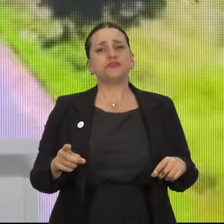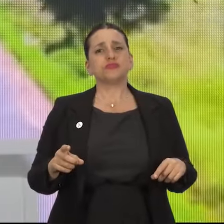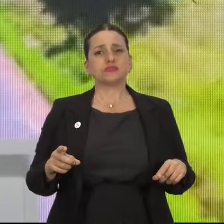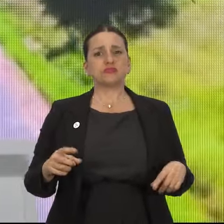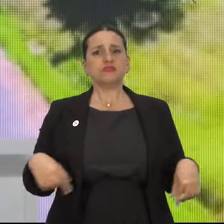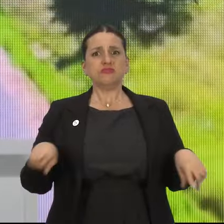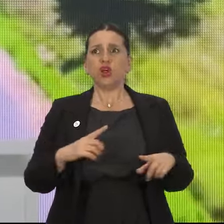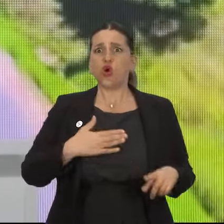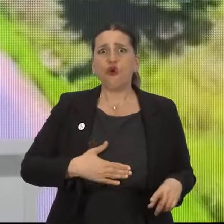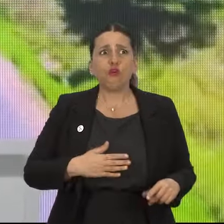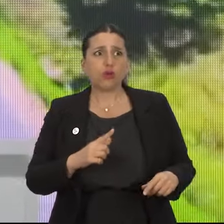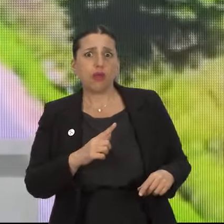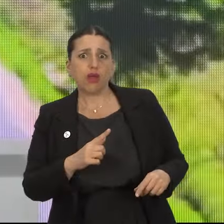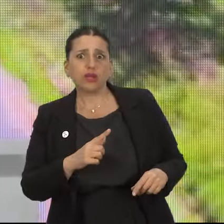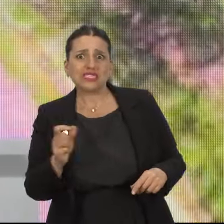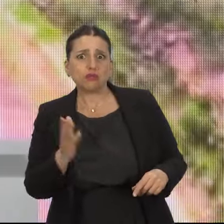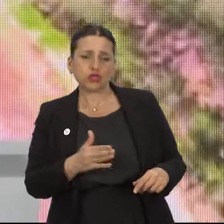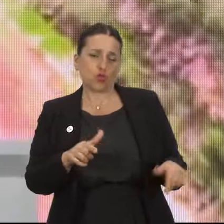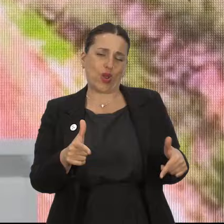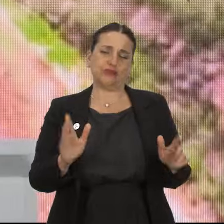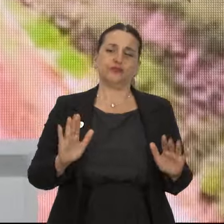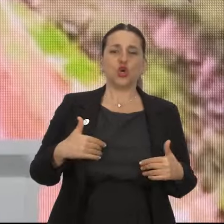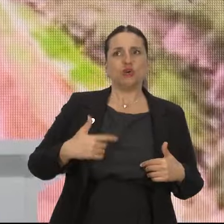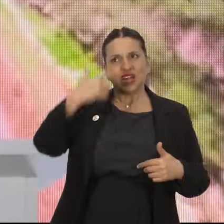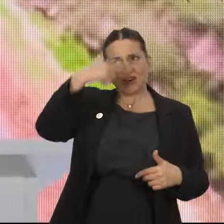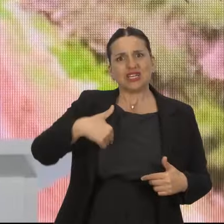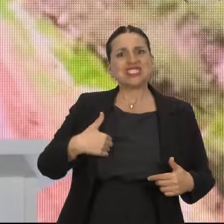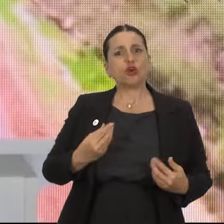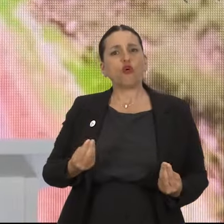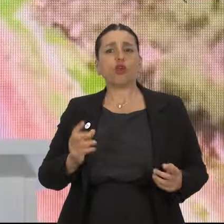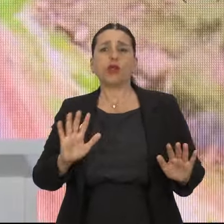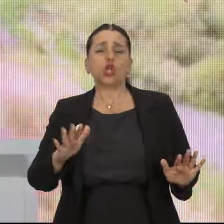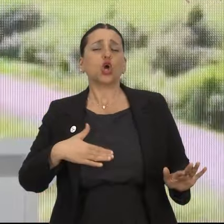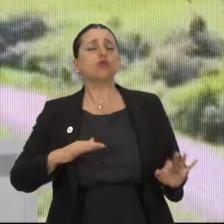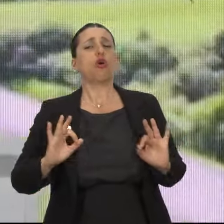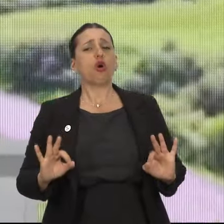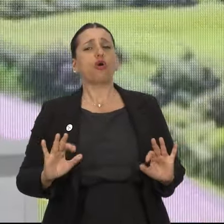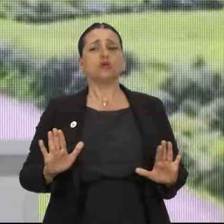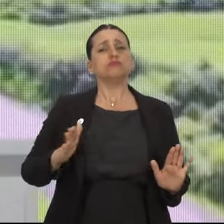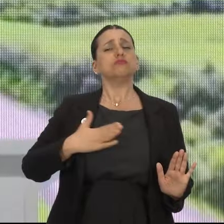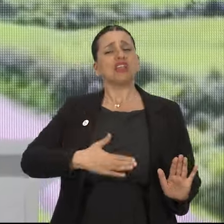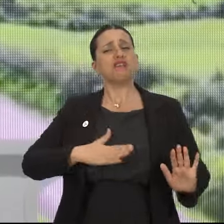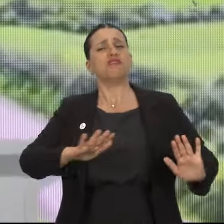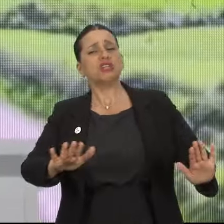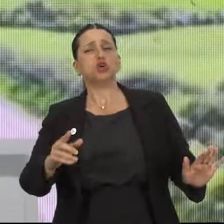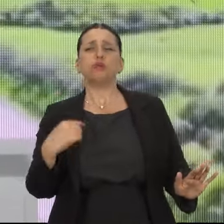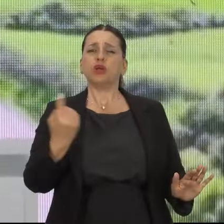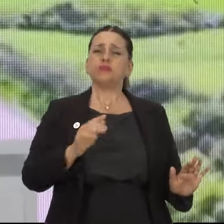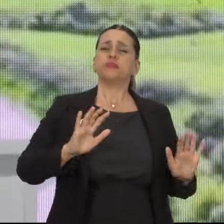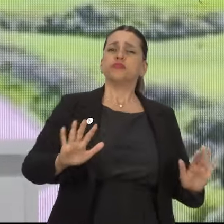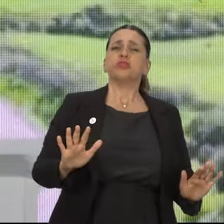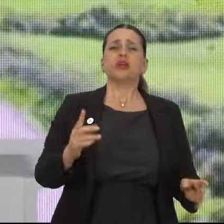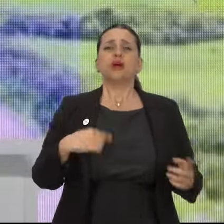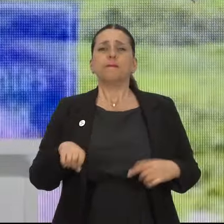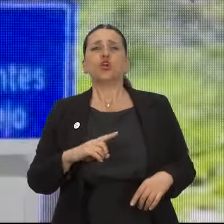Estamos conforme, no, voy a hablar en primera persona, estoy conforme, no, estoy satisfecho. Qué